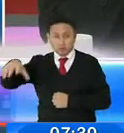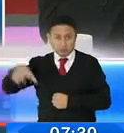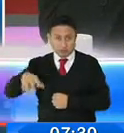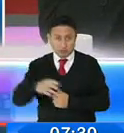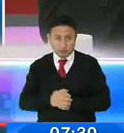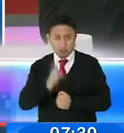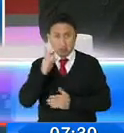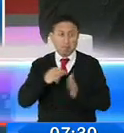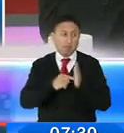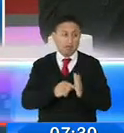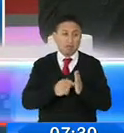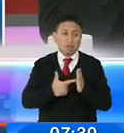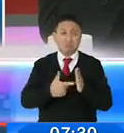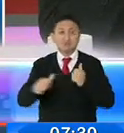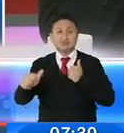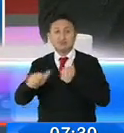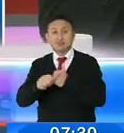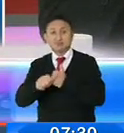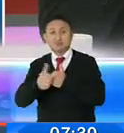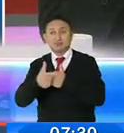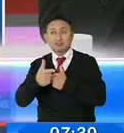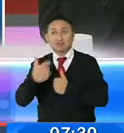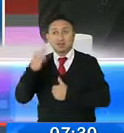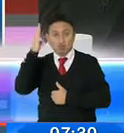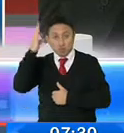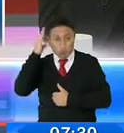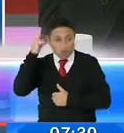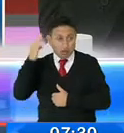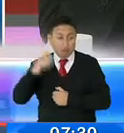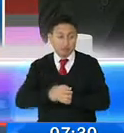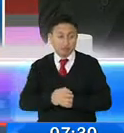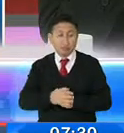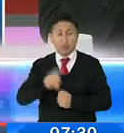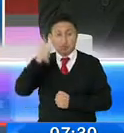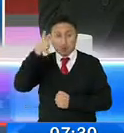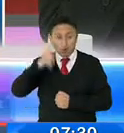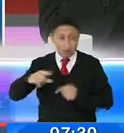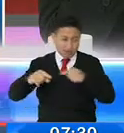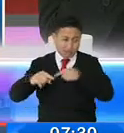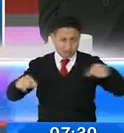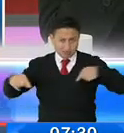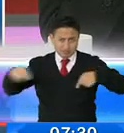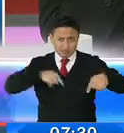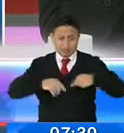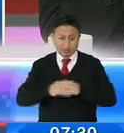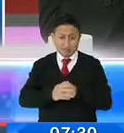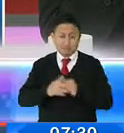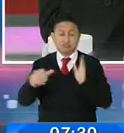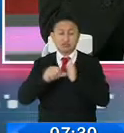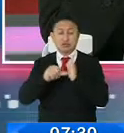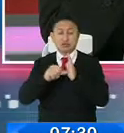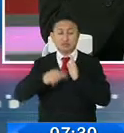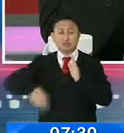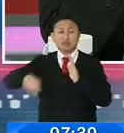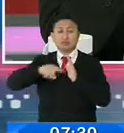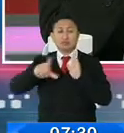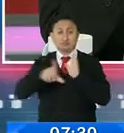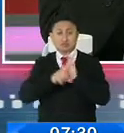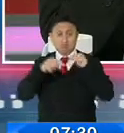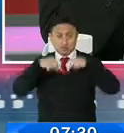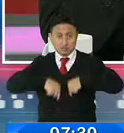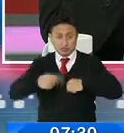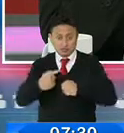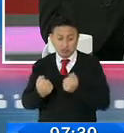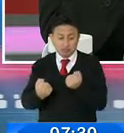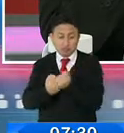realizan, por ejemplo, en Frontera. Justamente fue concebido como tal, estos artículos dentro de la Ley de Fomento, para